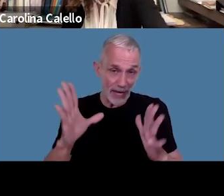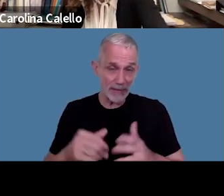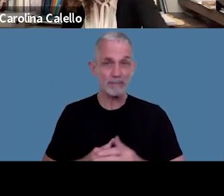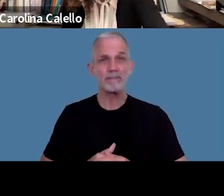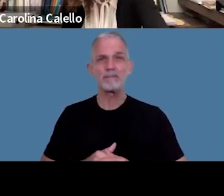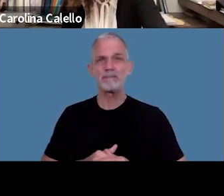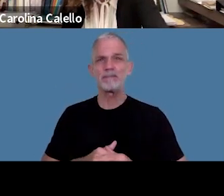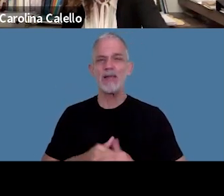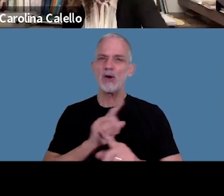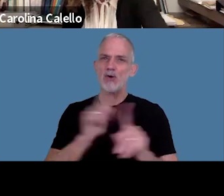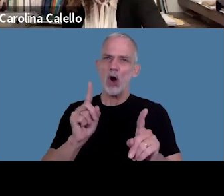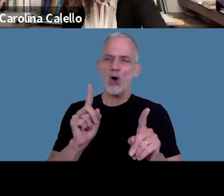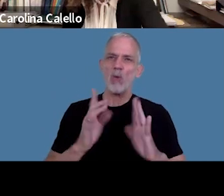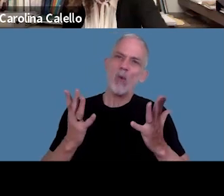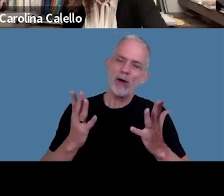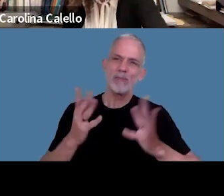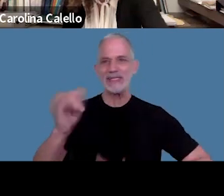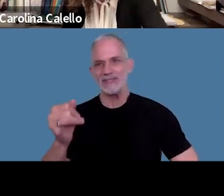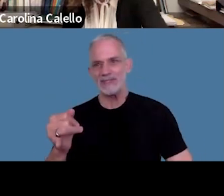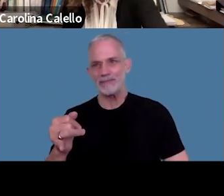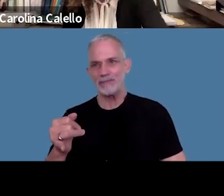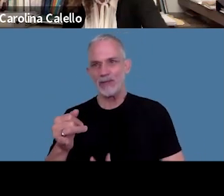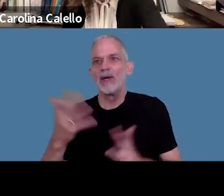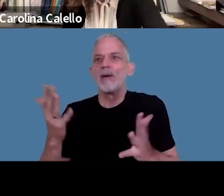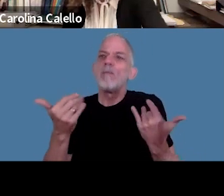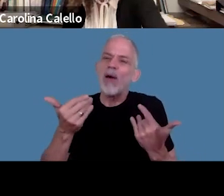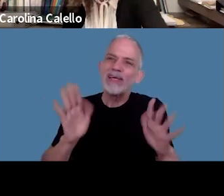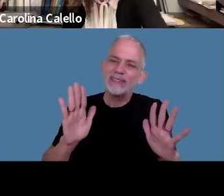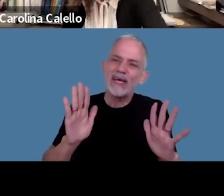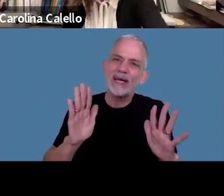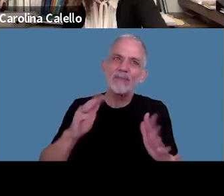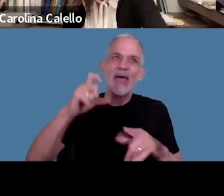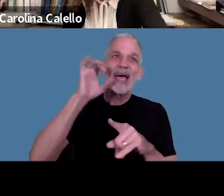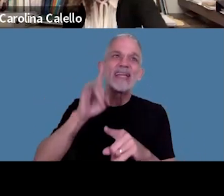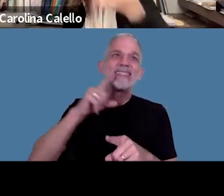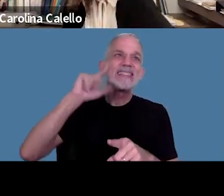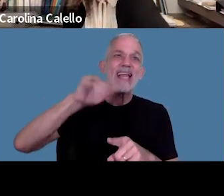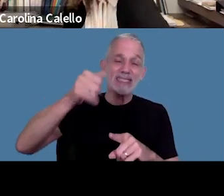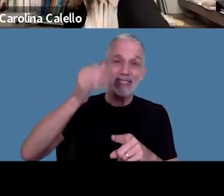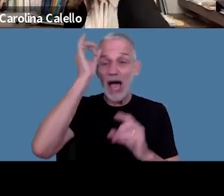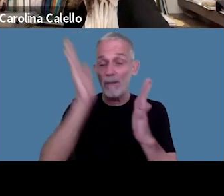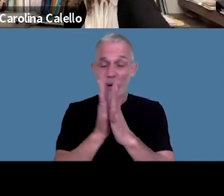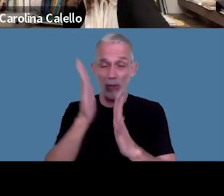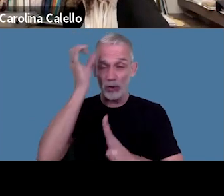no bueno sí eso puede ser Cristina sí perdón no había mirado